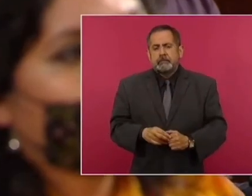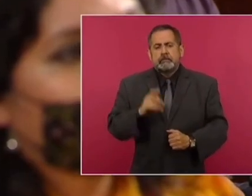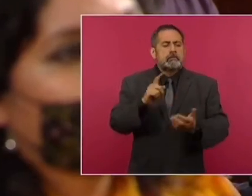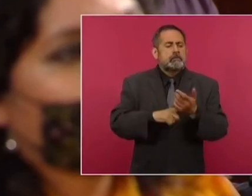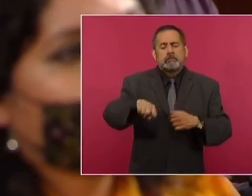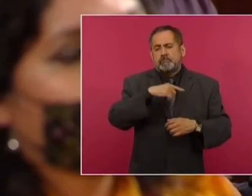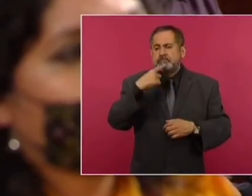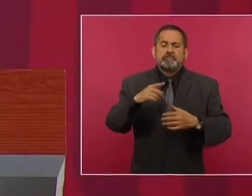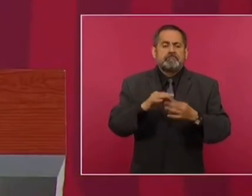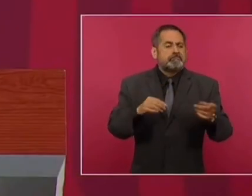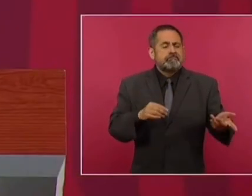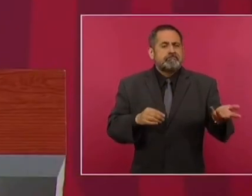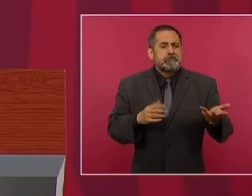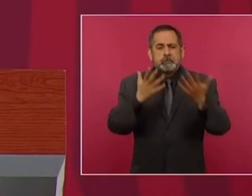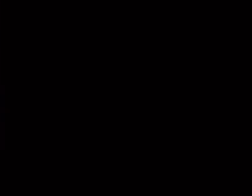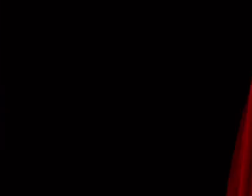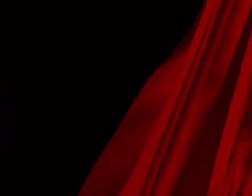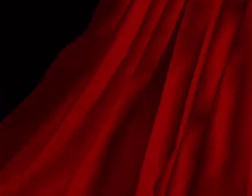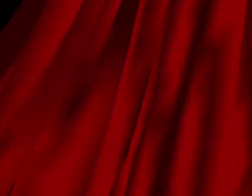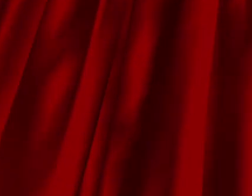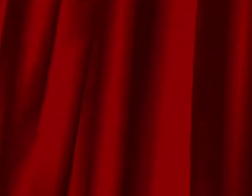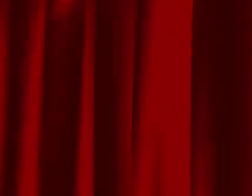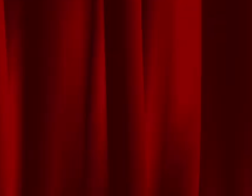son denuncias sin sustento.